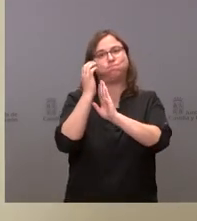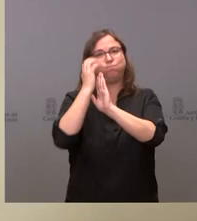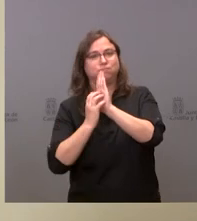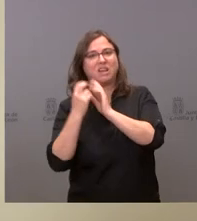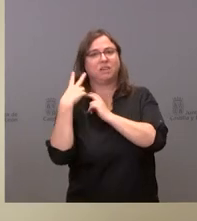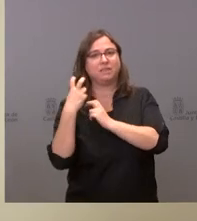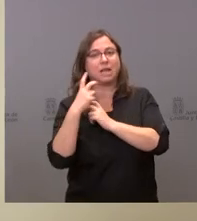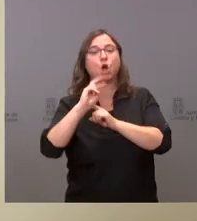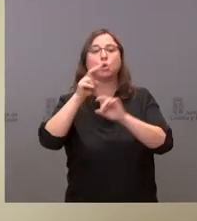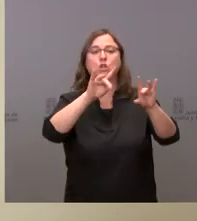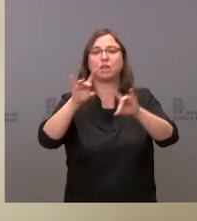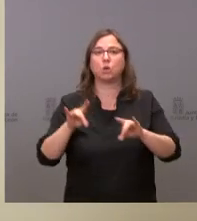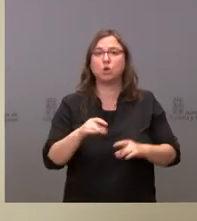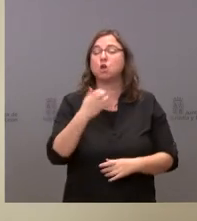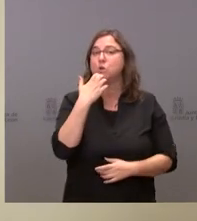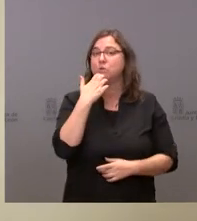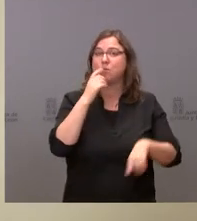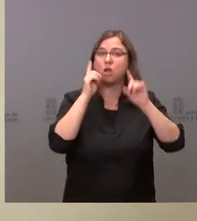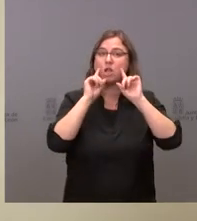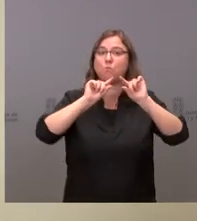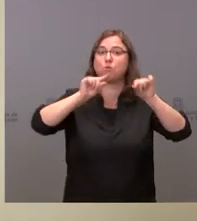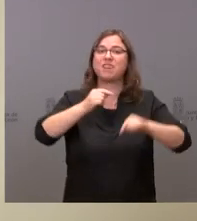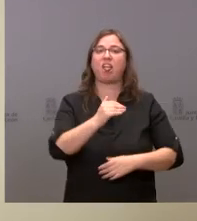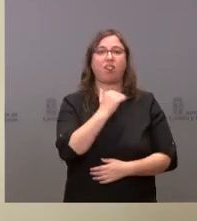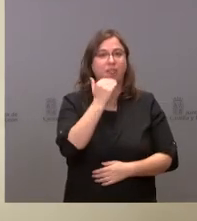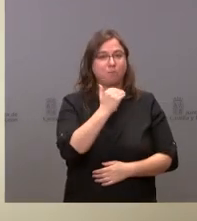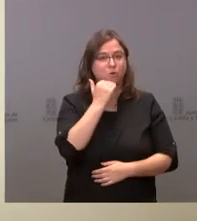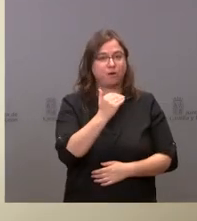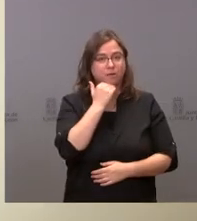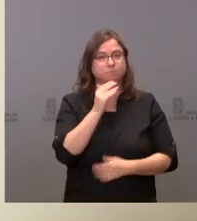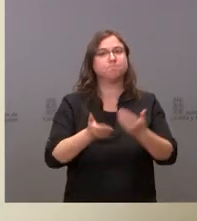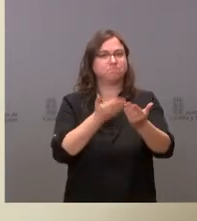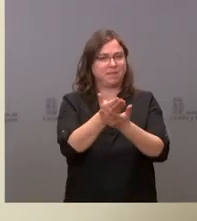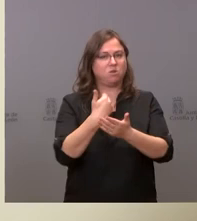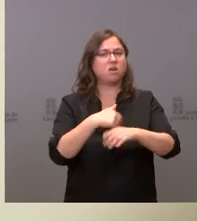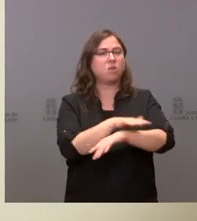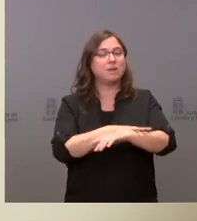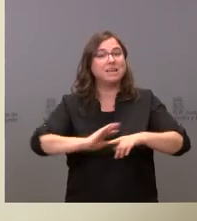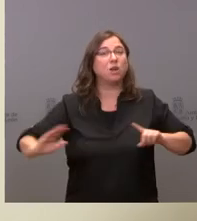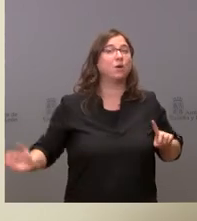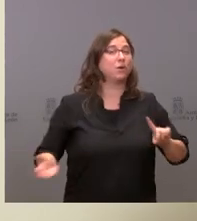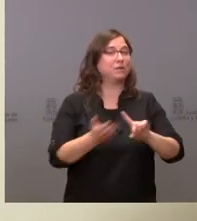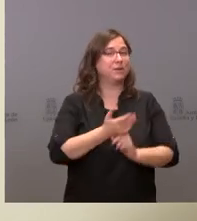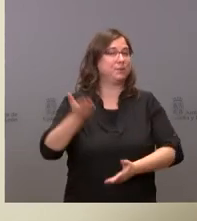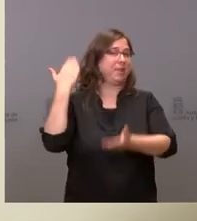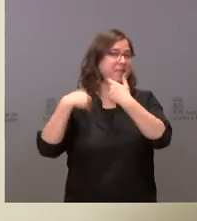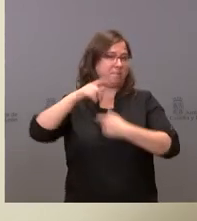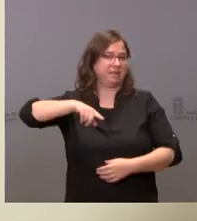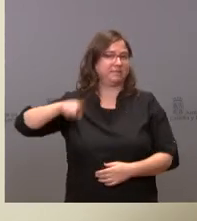comunidad también como la provincia de Zamora y que efectivamente esto se ha conseguido hace ya muchos meses